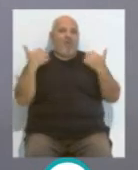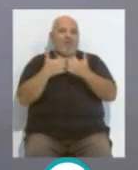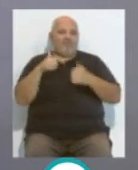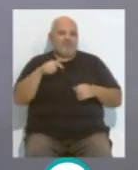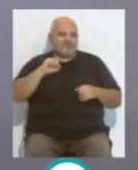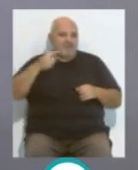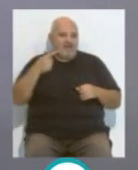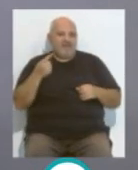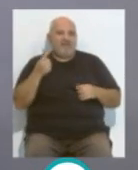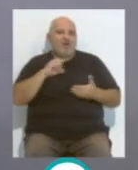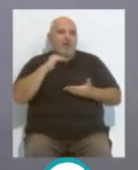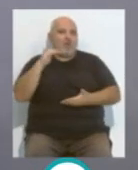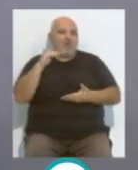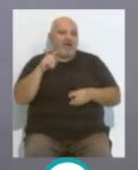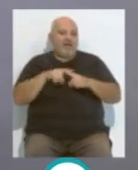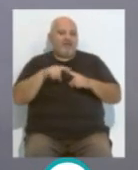Eurocopa más